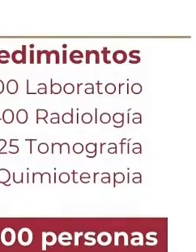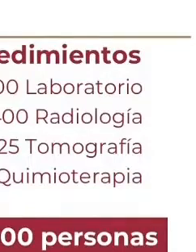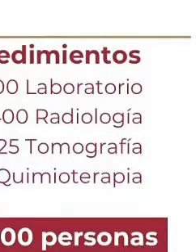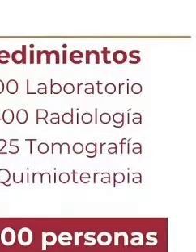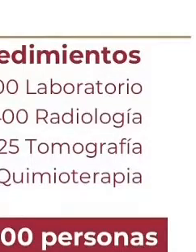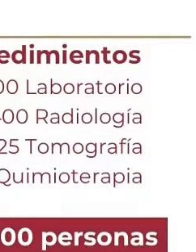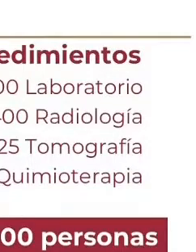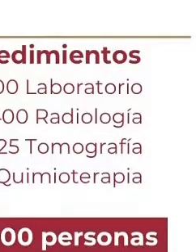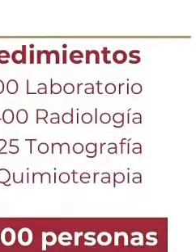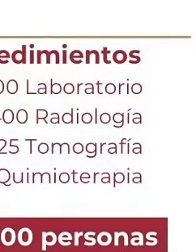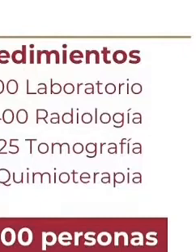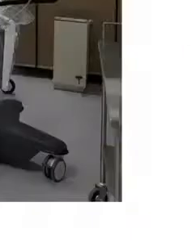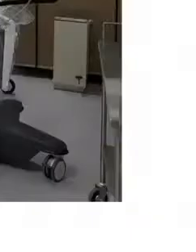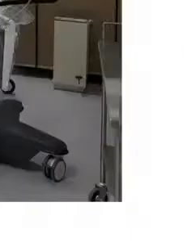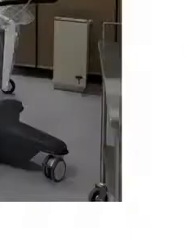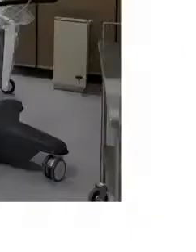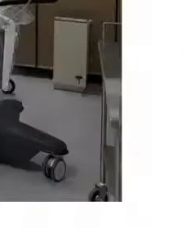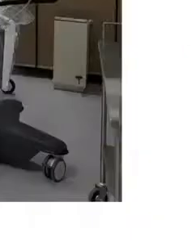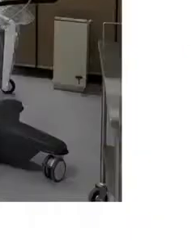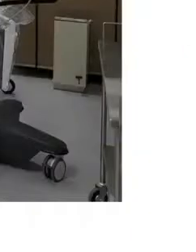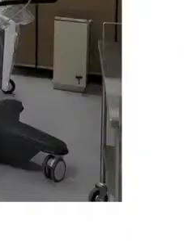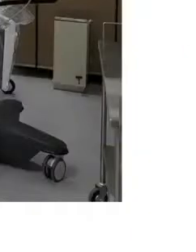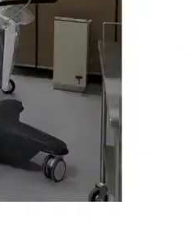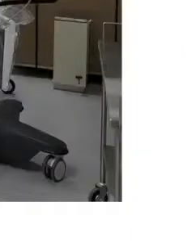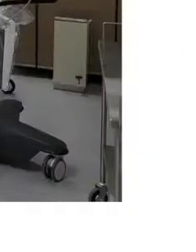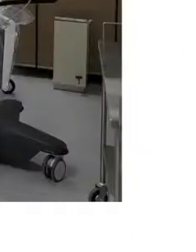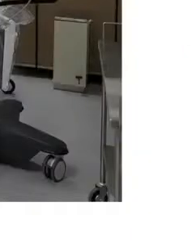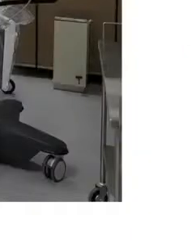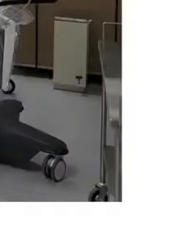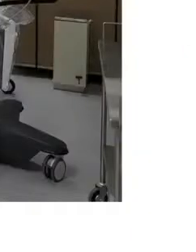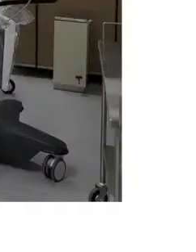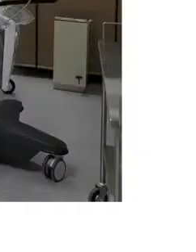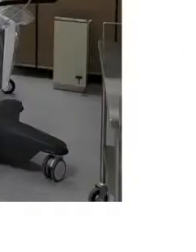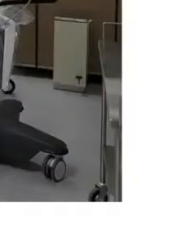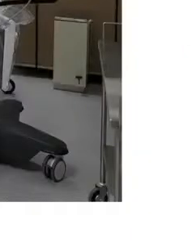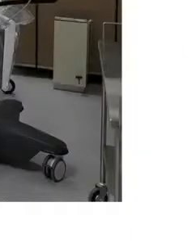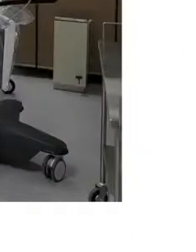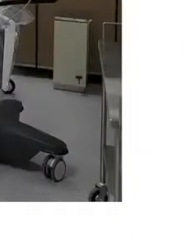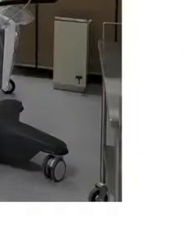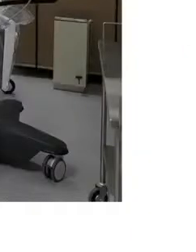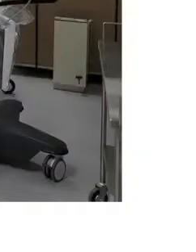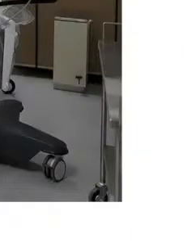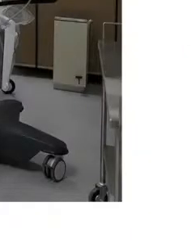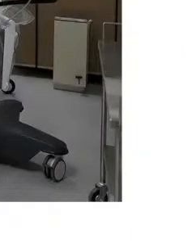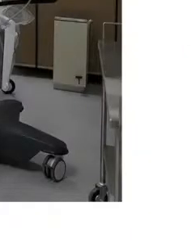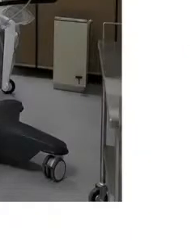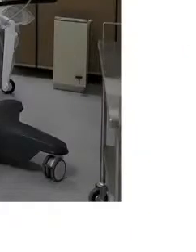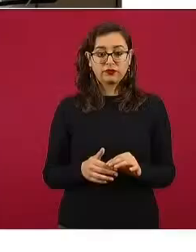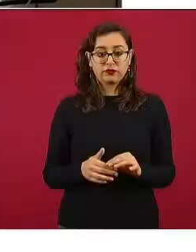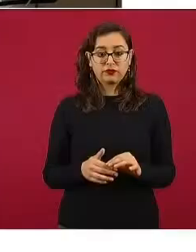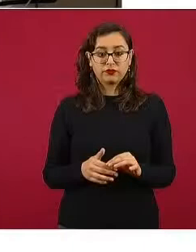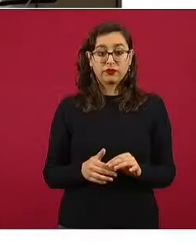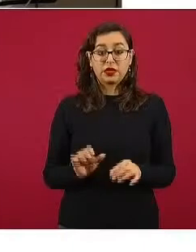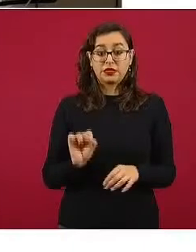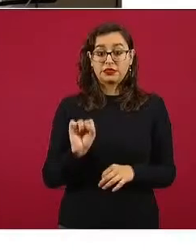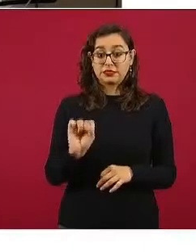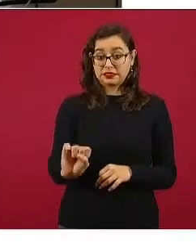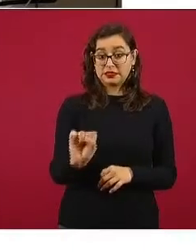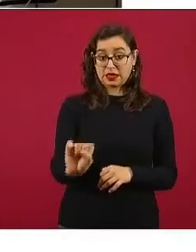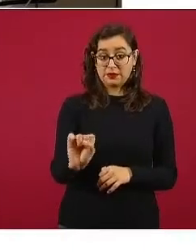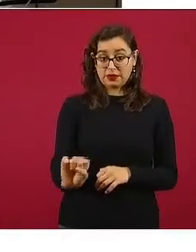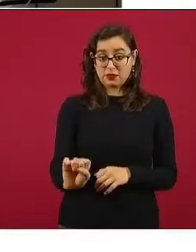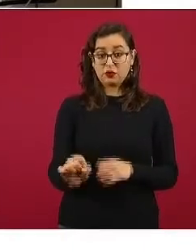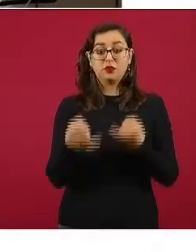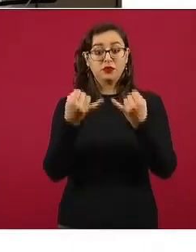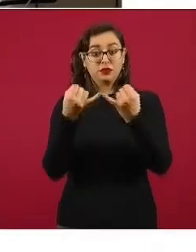aperturar el hospital el día 19 de diciembre, próximo sábado, con